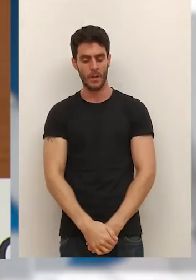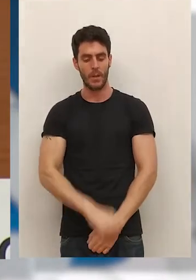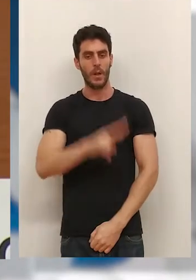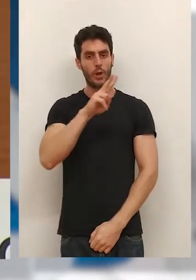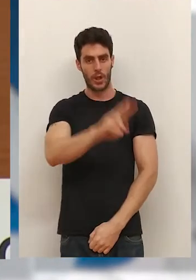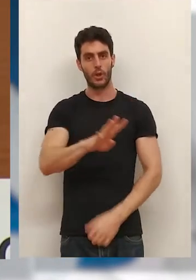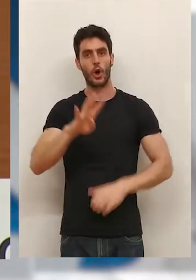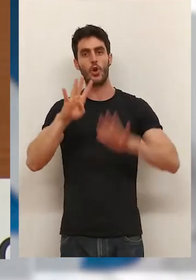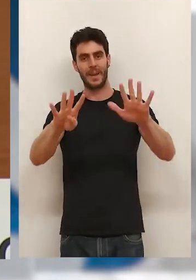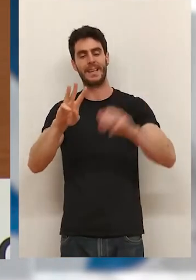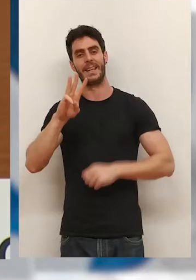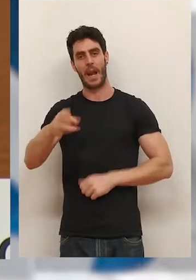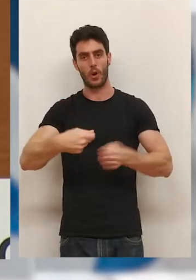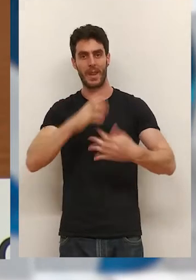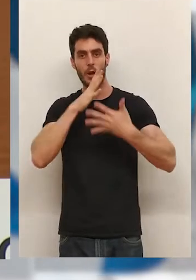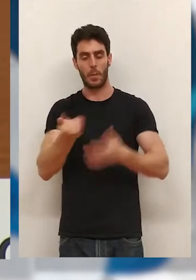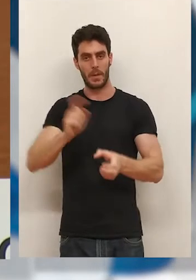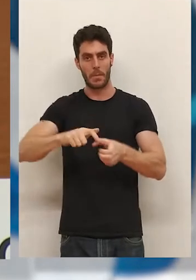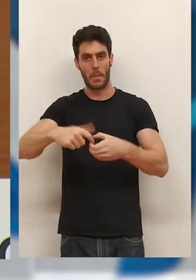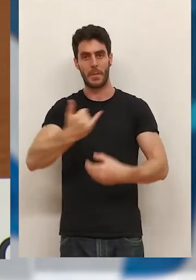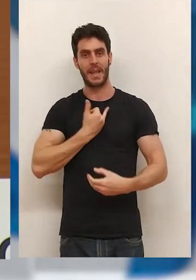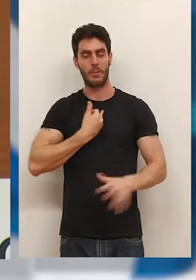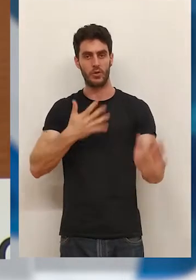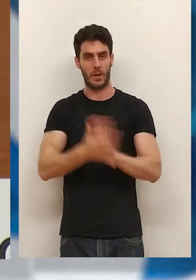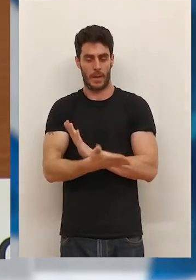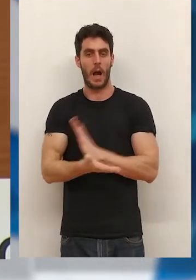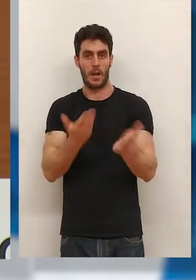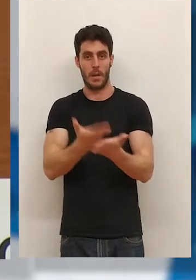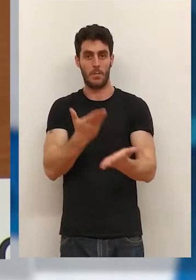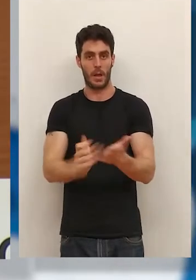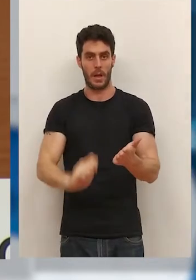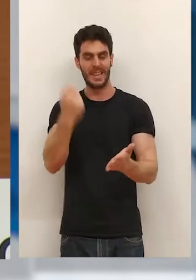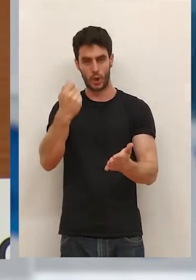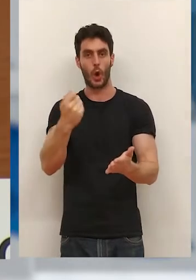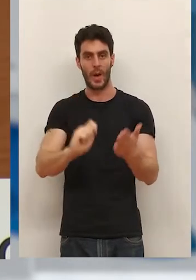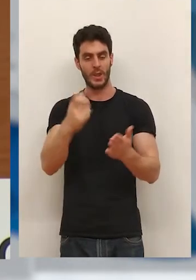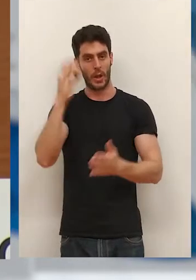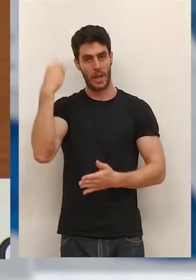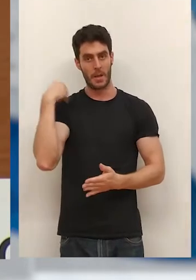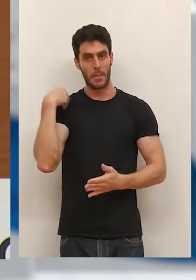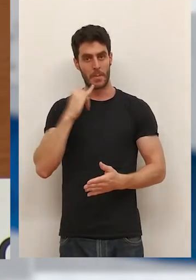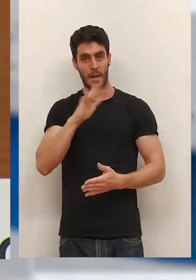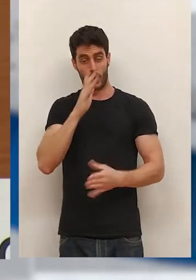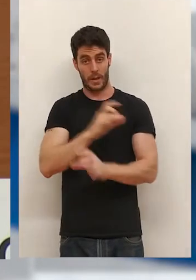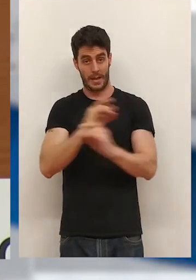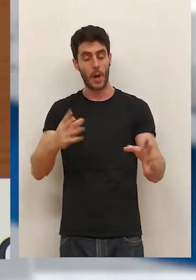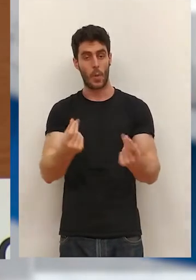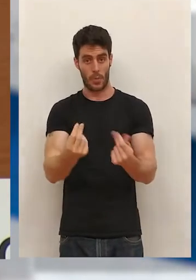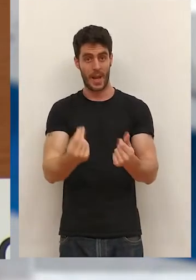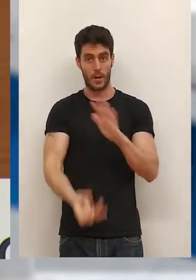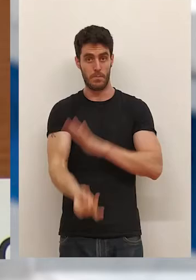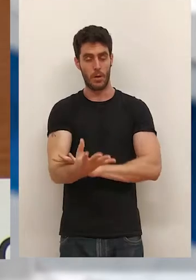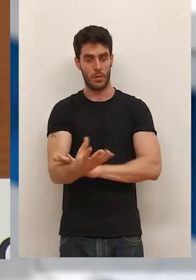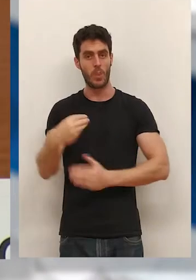comercios que tenemos hasta ahora pues pone de manifiesto el gran éxito que tienen este tipo de iniciativas porque generan liquidez en el